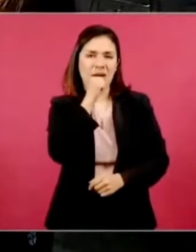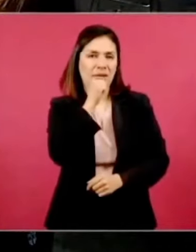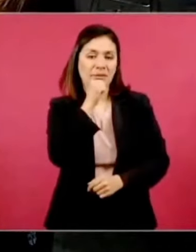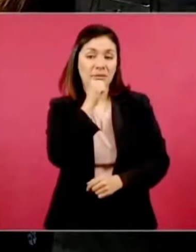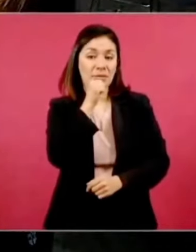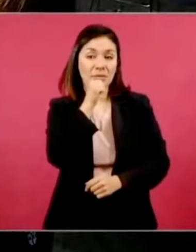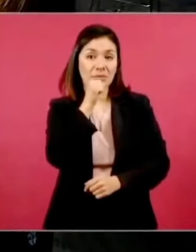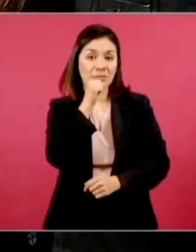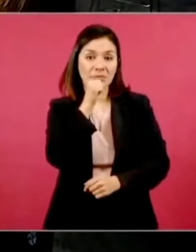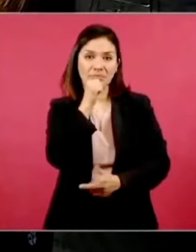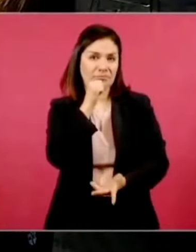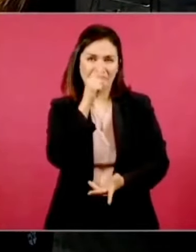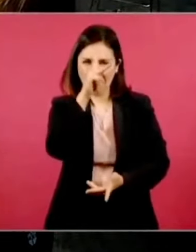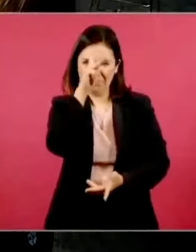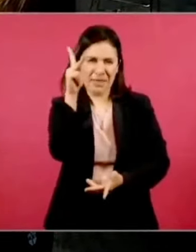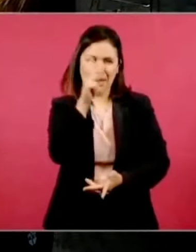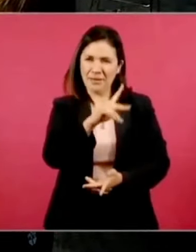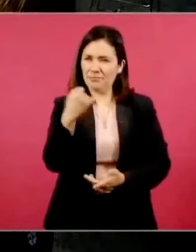Se pasa.